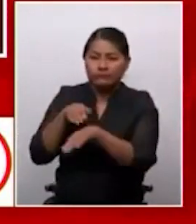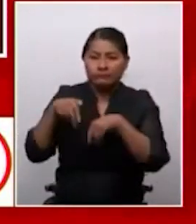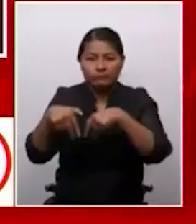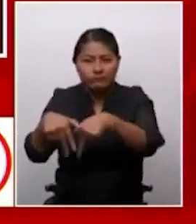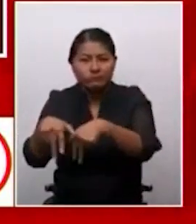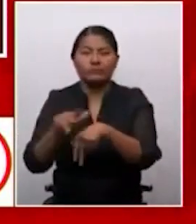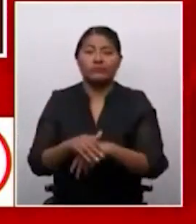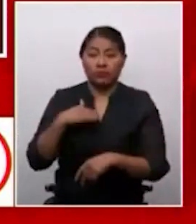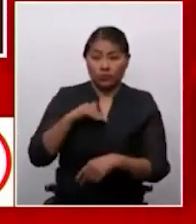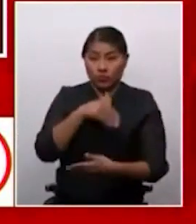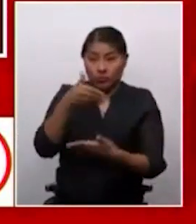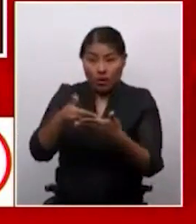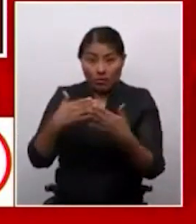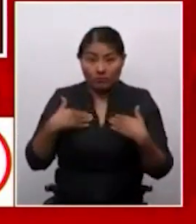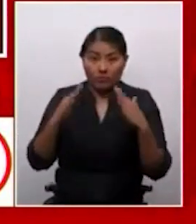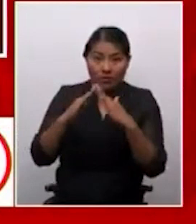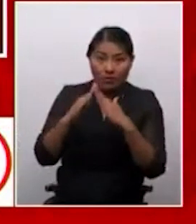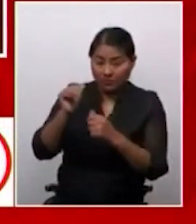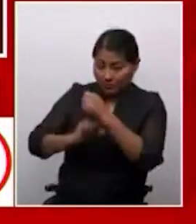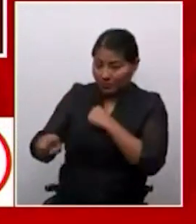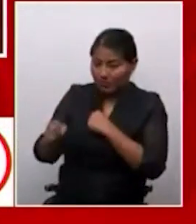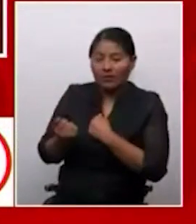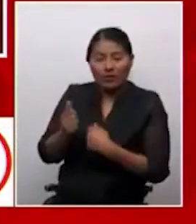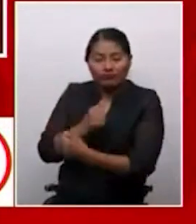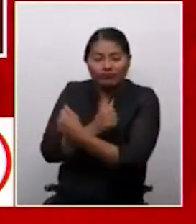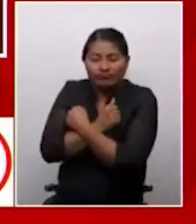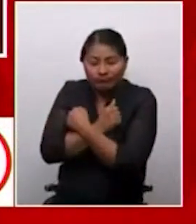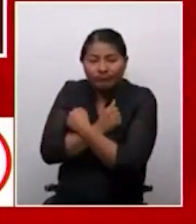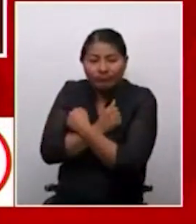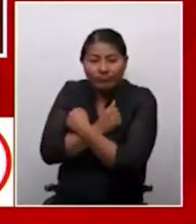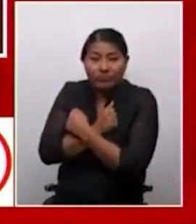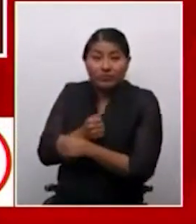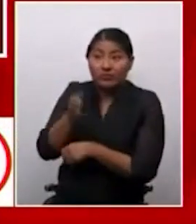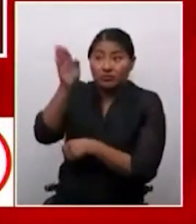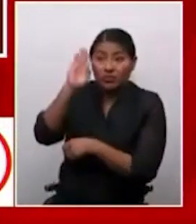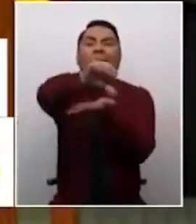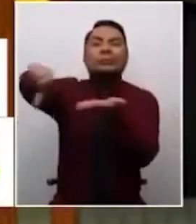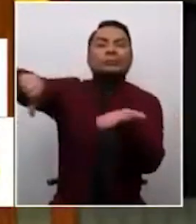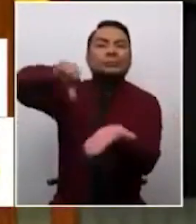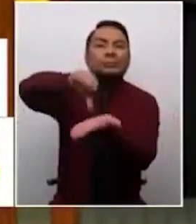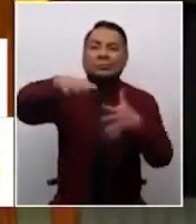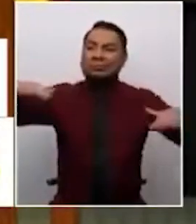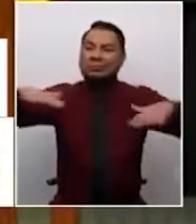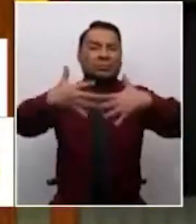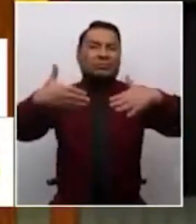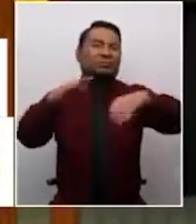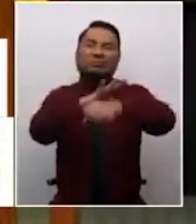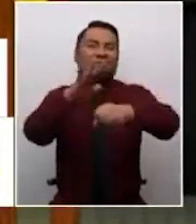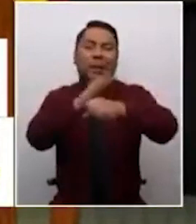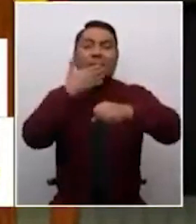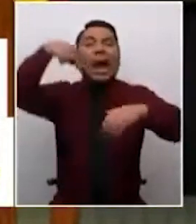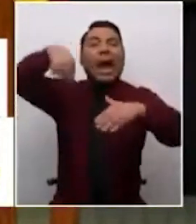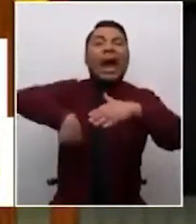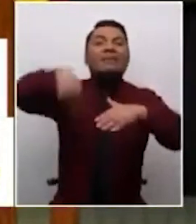Llegando a mi casa voy a ver a mi hijo porque lo adoro y que Dios se apiade del alma del señor Alegría. Pese a que Alegría intentó